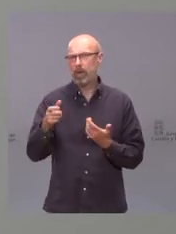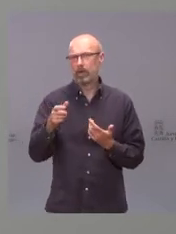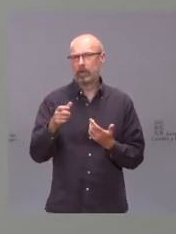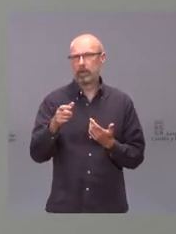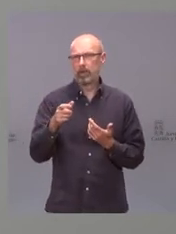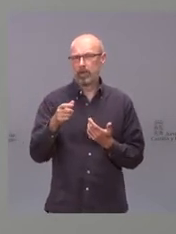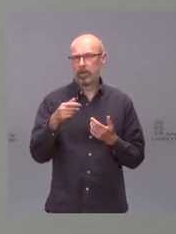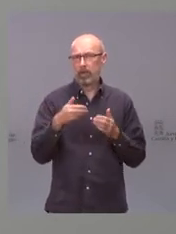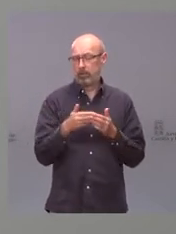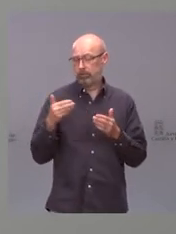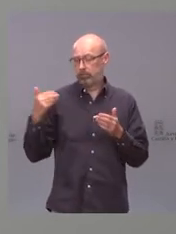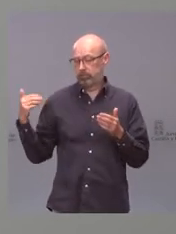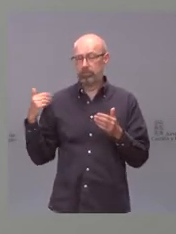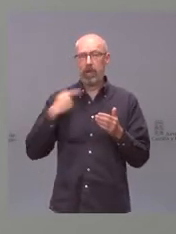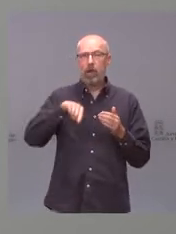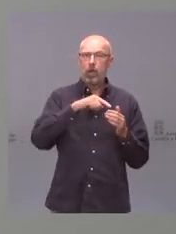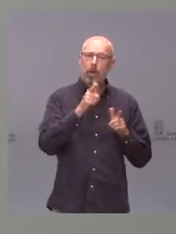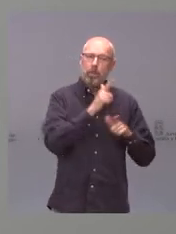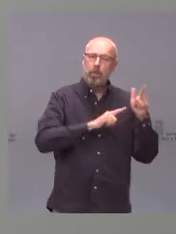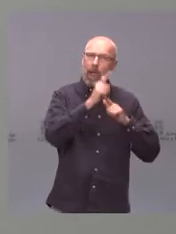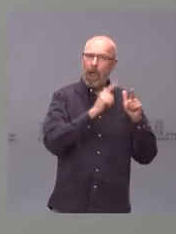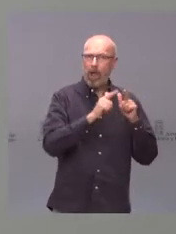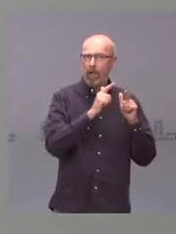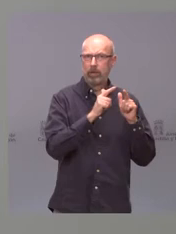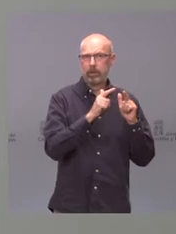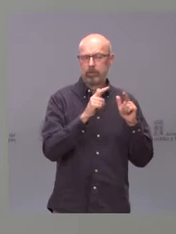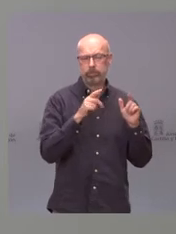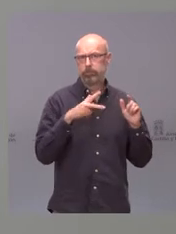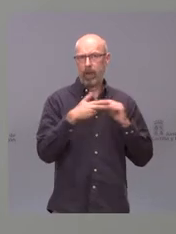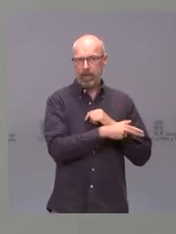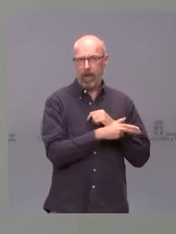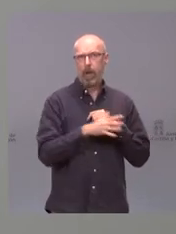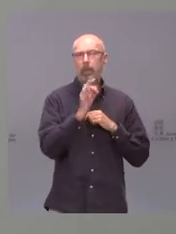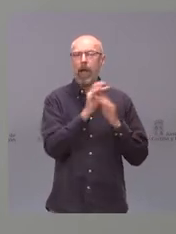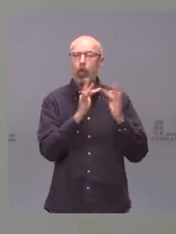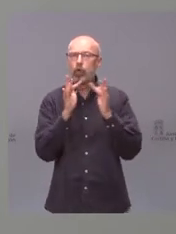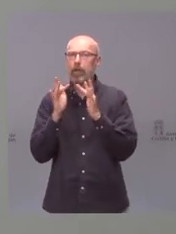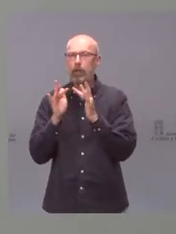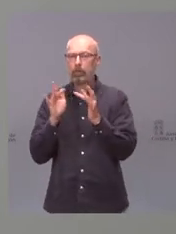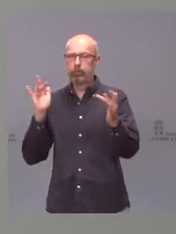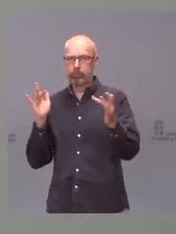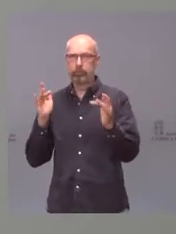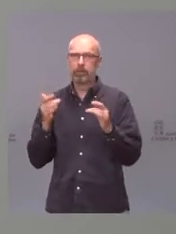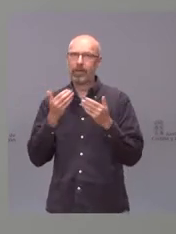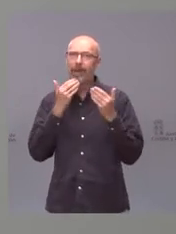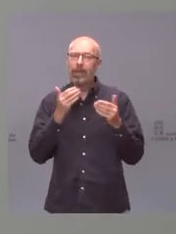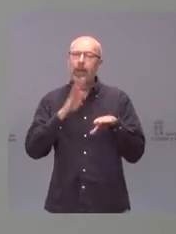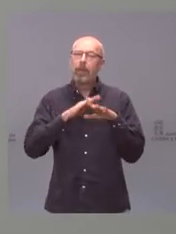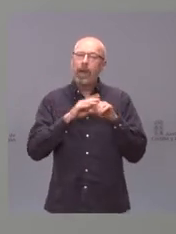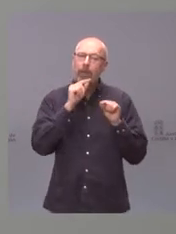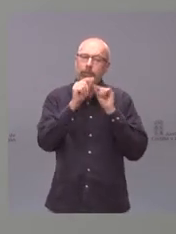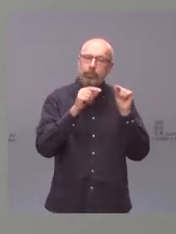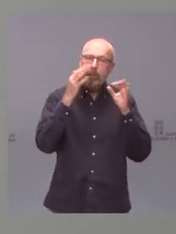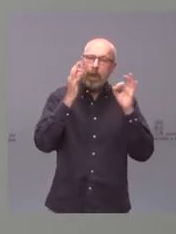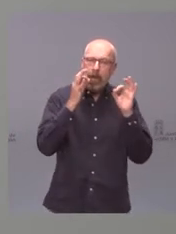limitado su movilidad y han limitado el contacto social a fin de evitar cualquier tipo de riesgo y contagio. Y por otro